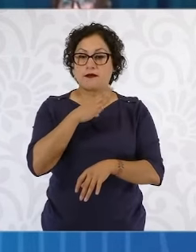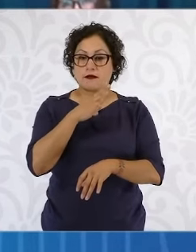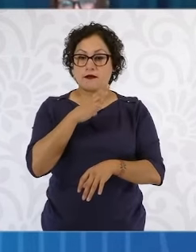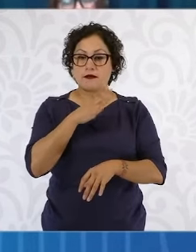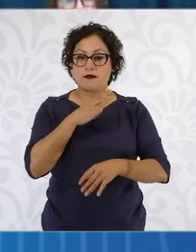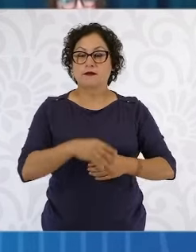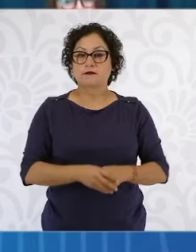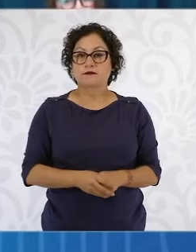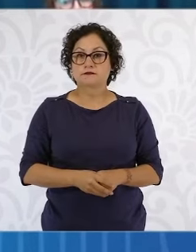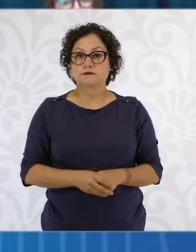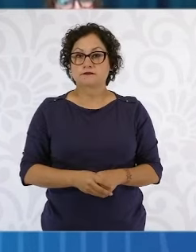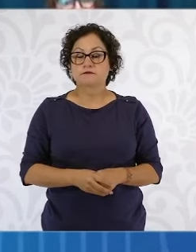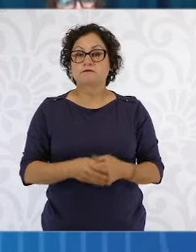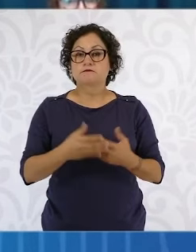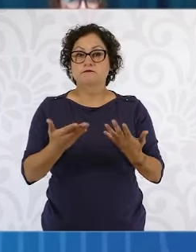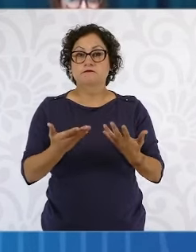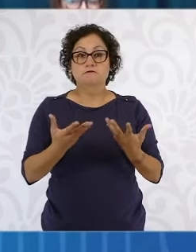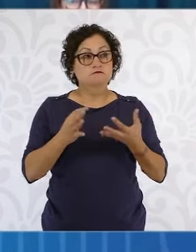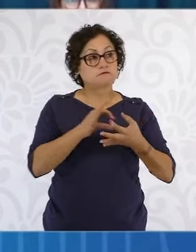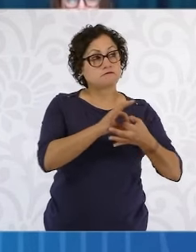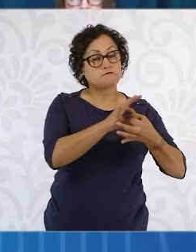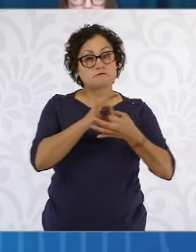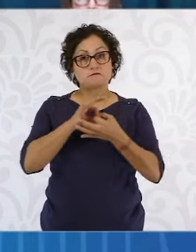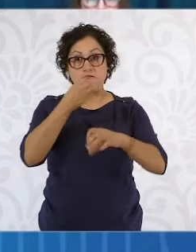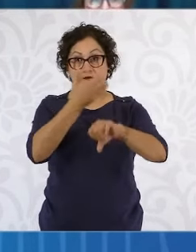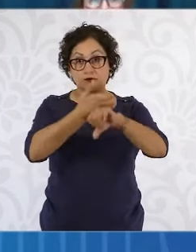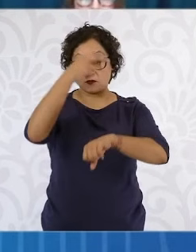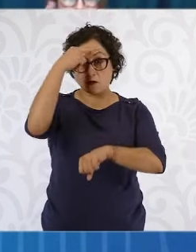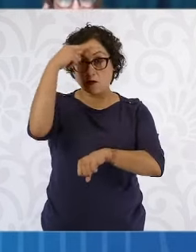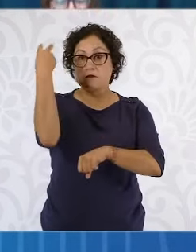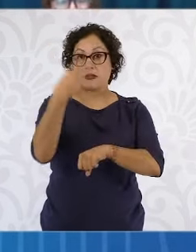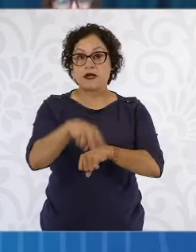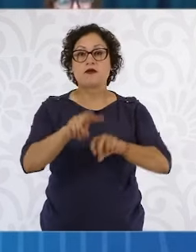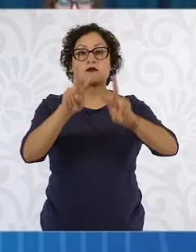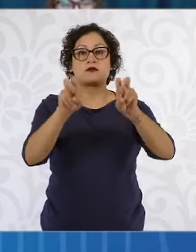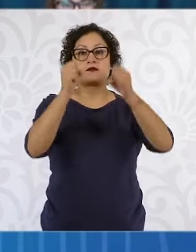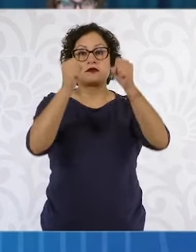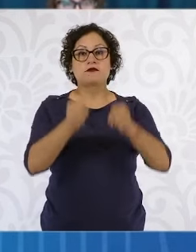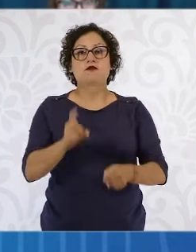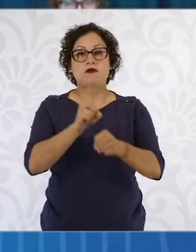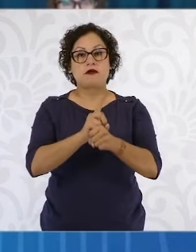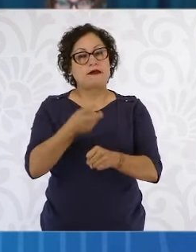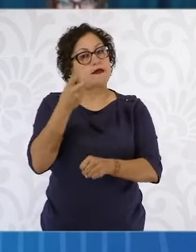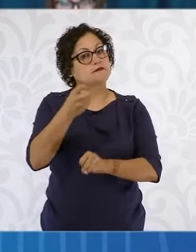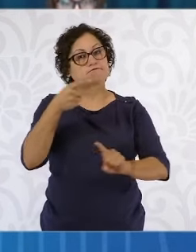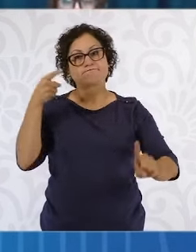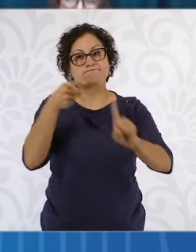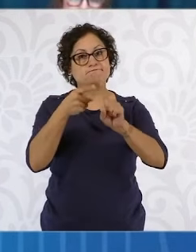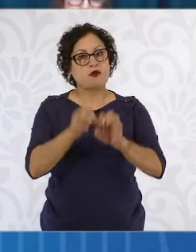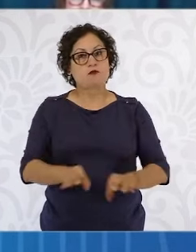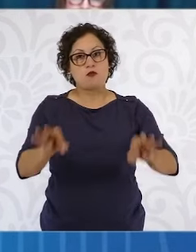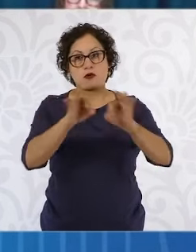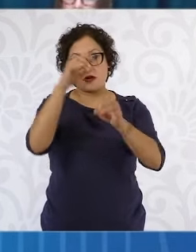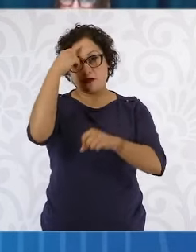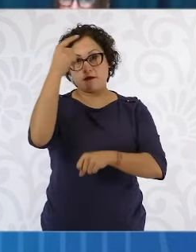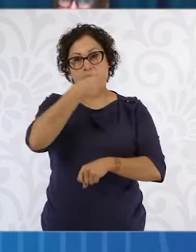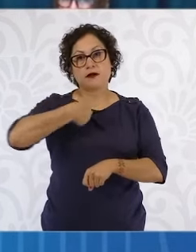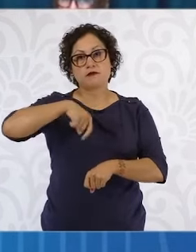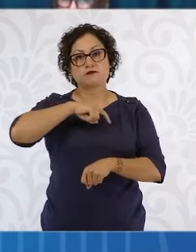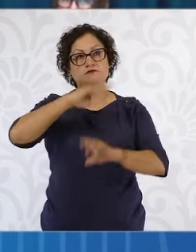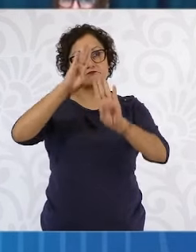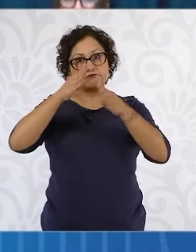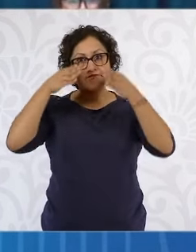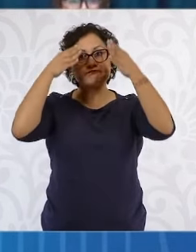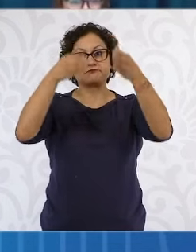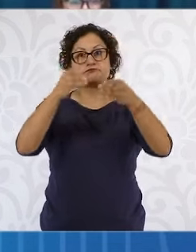La cooperación en seguridad entre Estados Unidos y México sigue siendo una máxima prioridad para nosotros. Estamos enfocados en profundizar